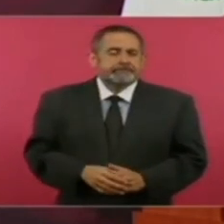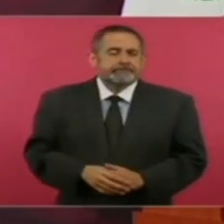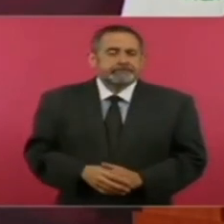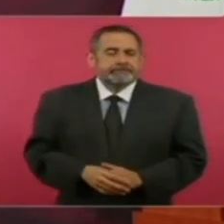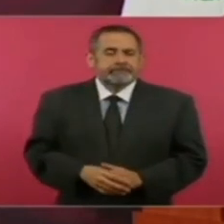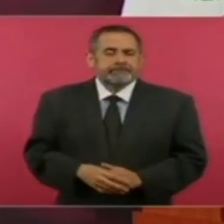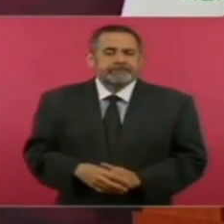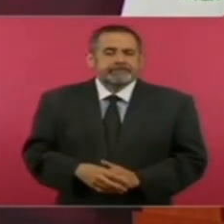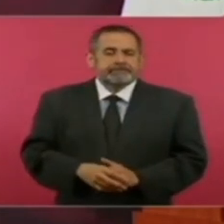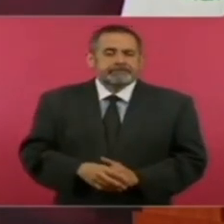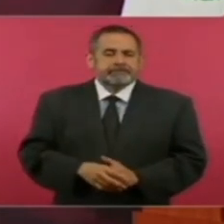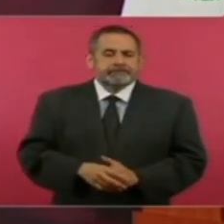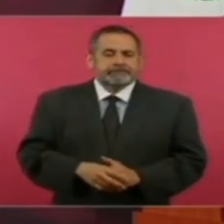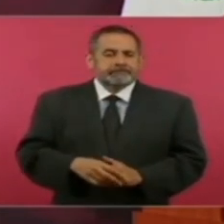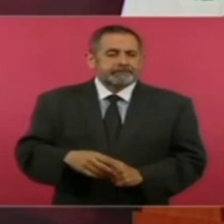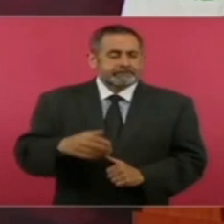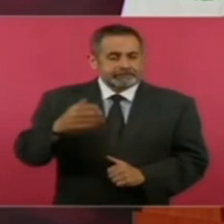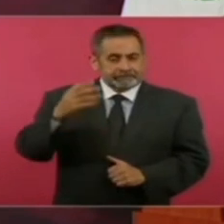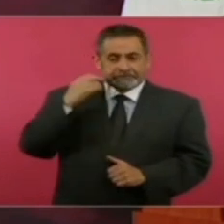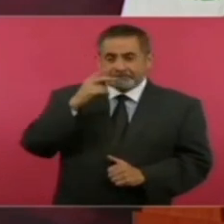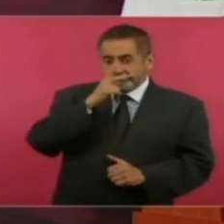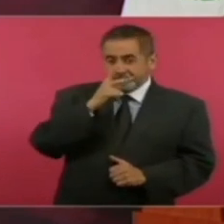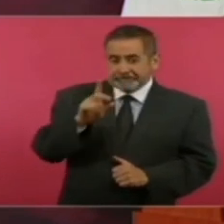se dejó de hablar de desarrollo